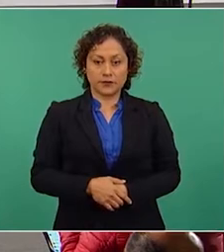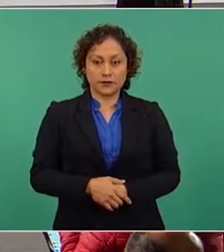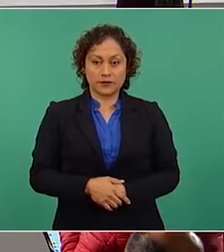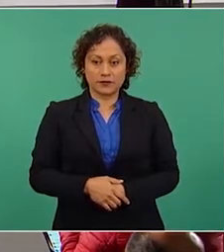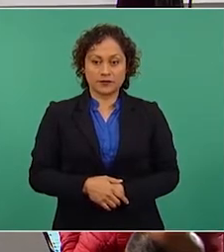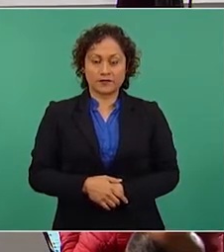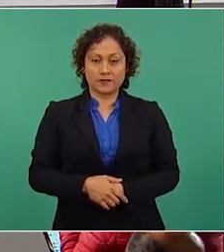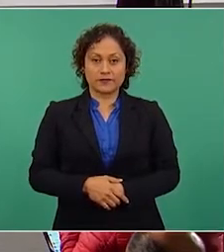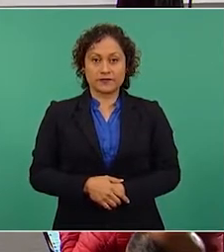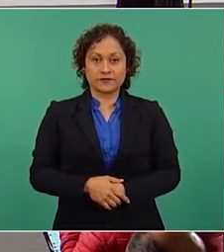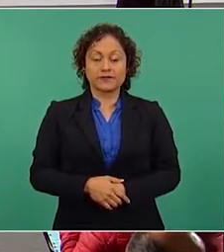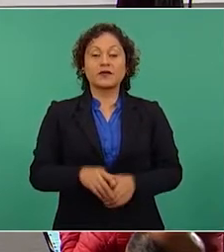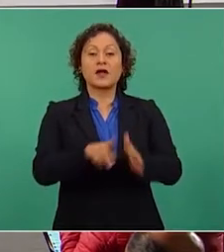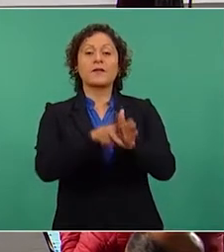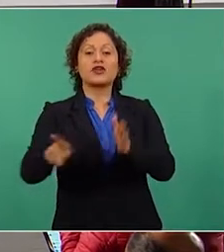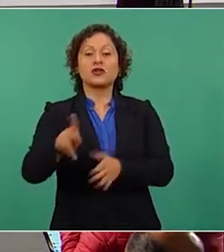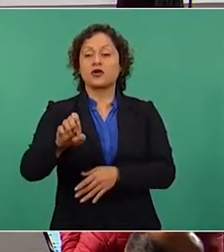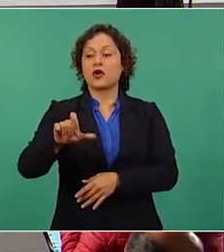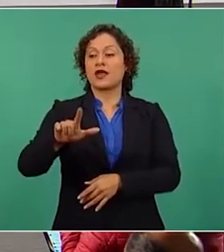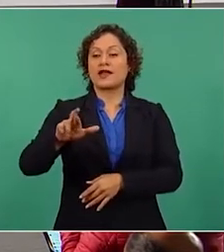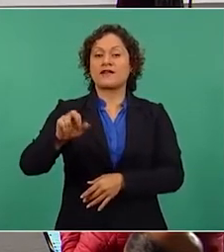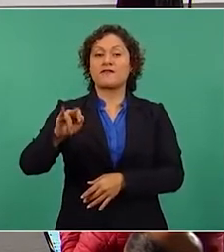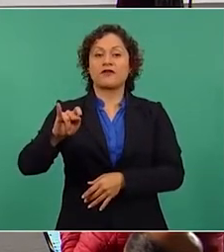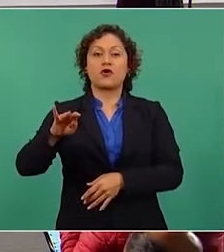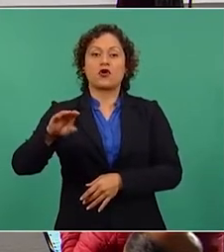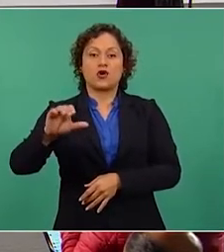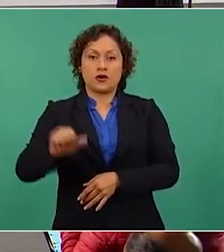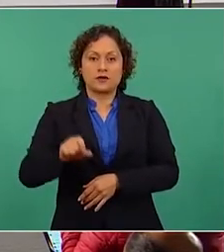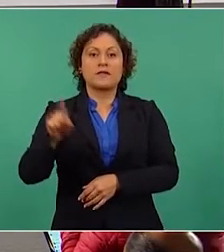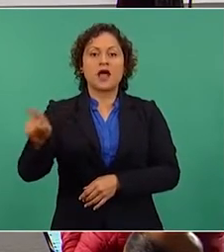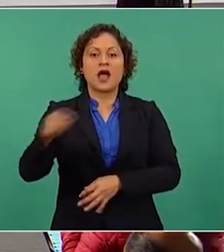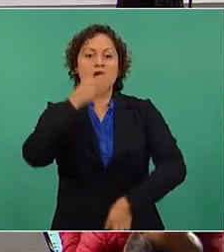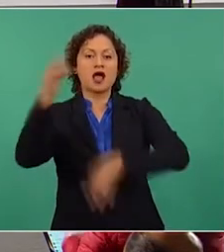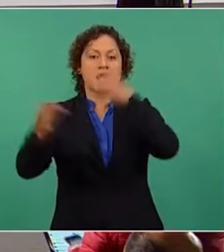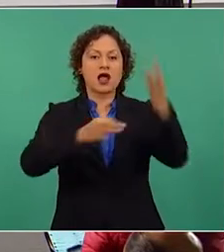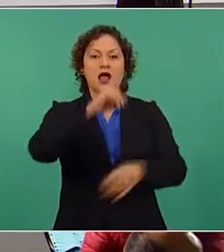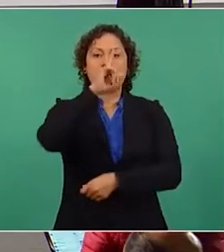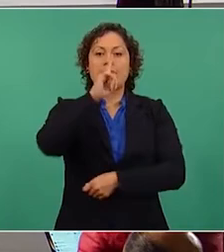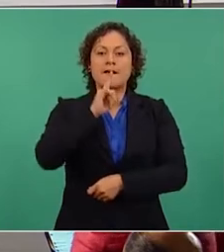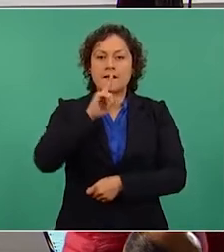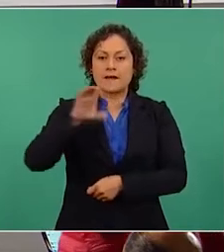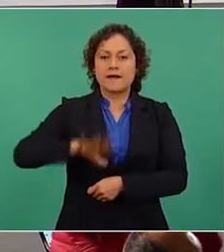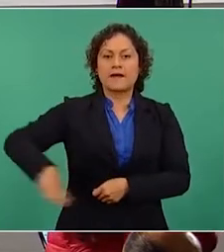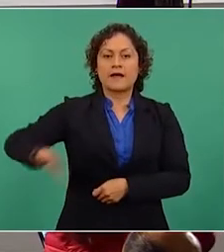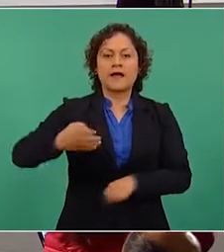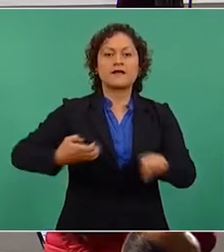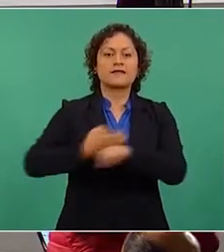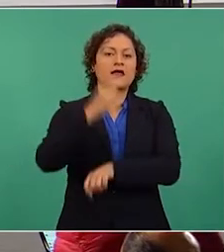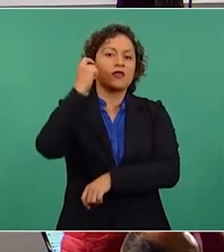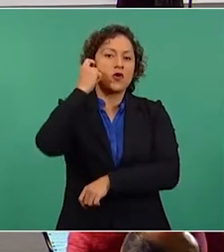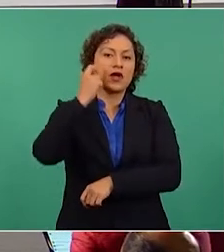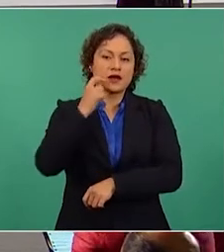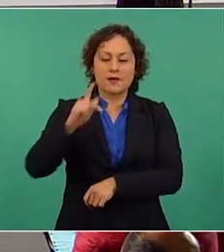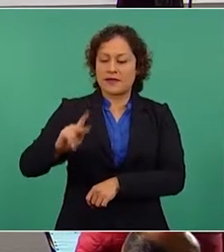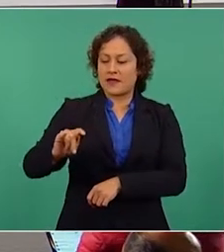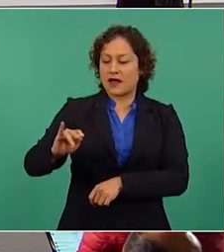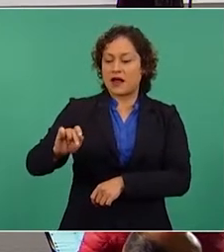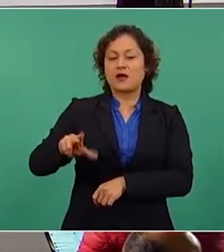Reforma falsea información sobre la planta eléctrica de Petacalco, Guerrero, la más grande del país.